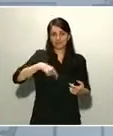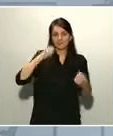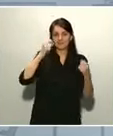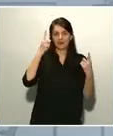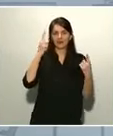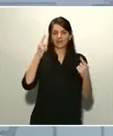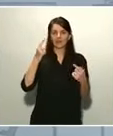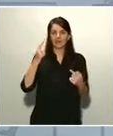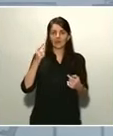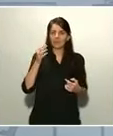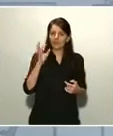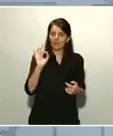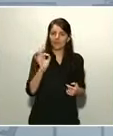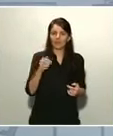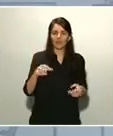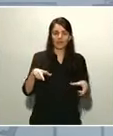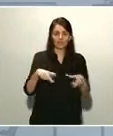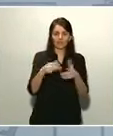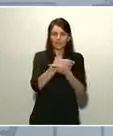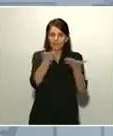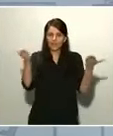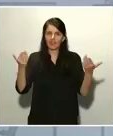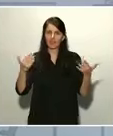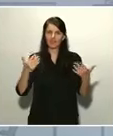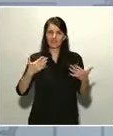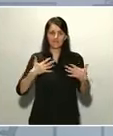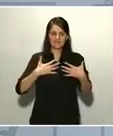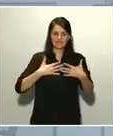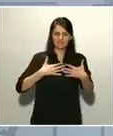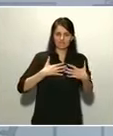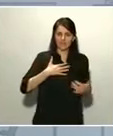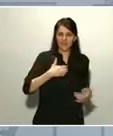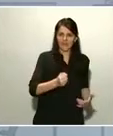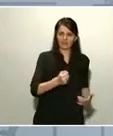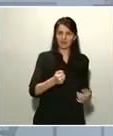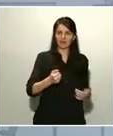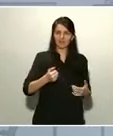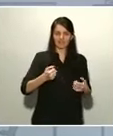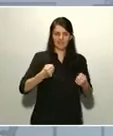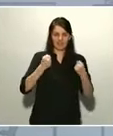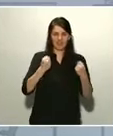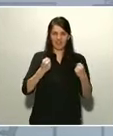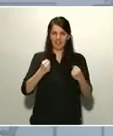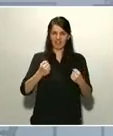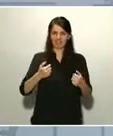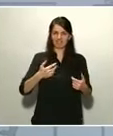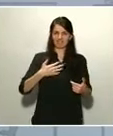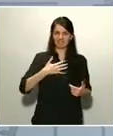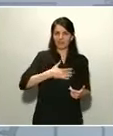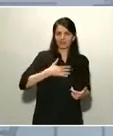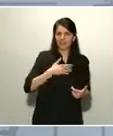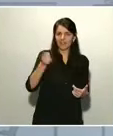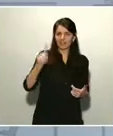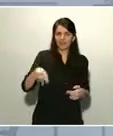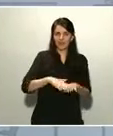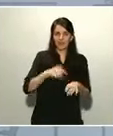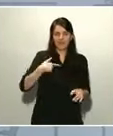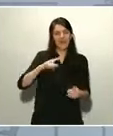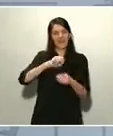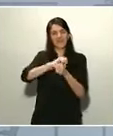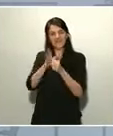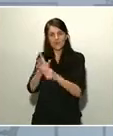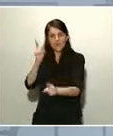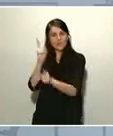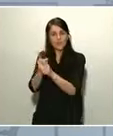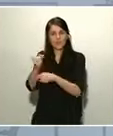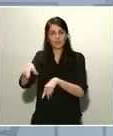la sociedad española tiene esa generosidad, esa valentía, esa energía de sobra para afrontar y ganar la guerra al virus y a las consecuencias sanitarias, sociales y